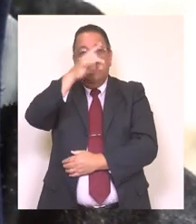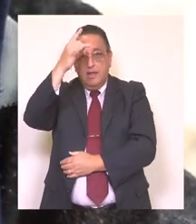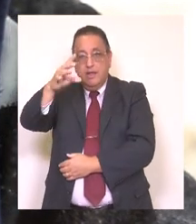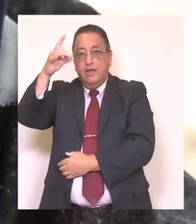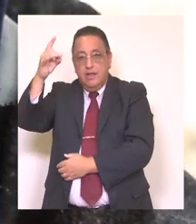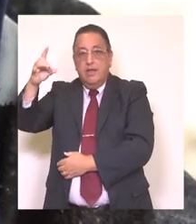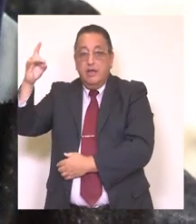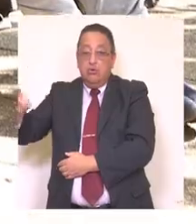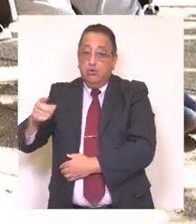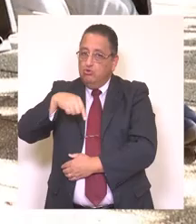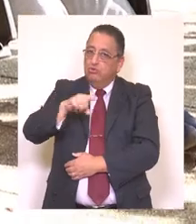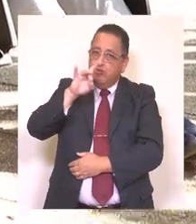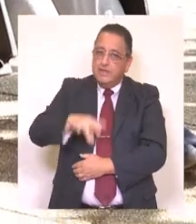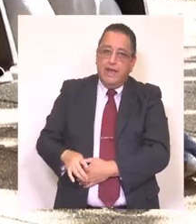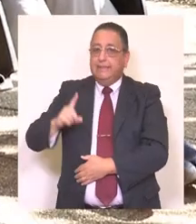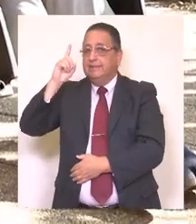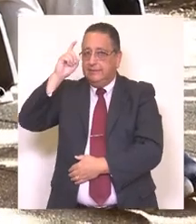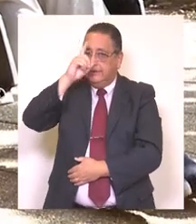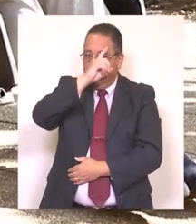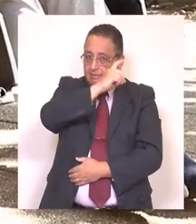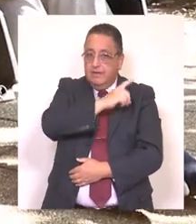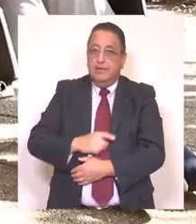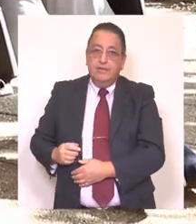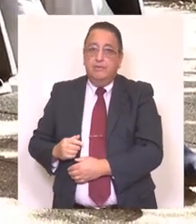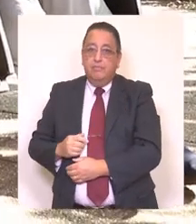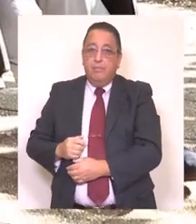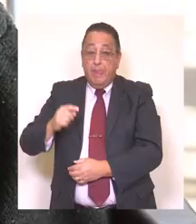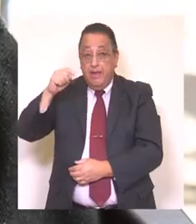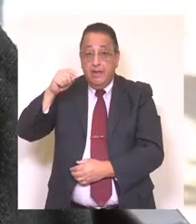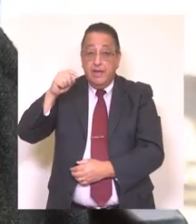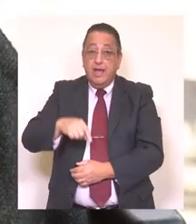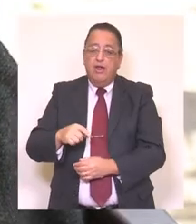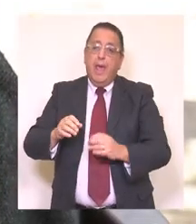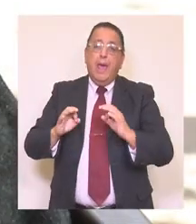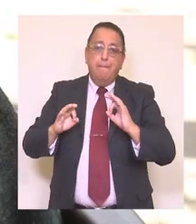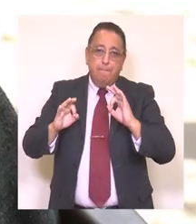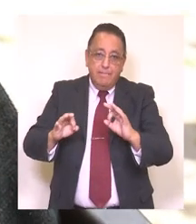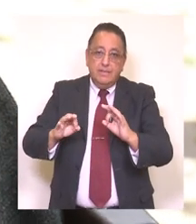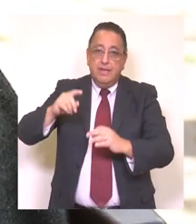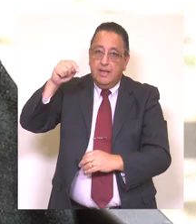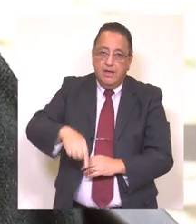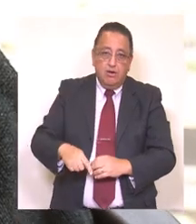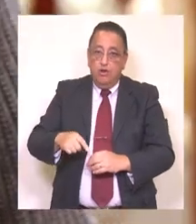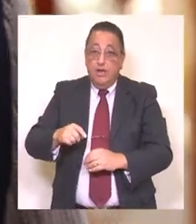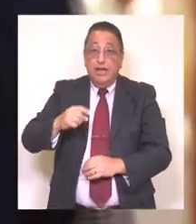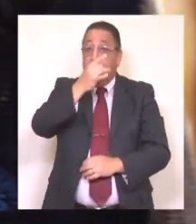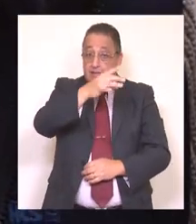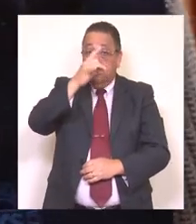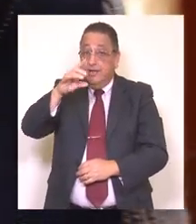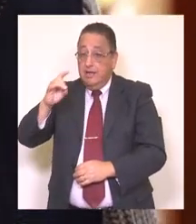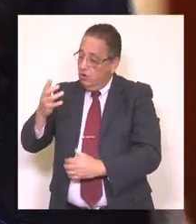porque sabemos lo difícil que está siendo la situación actual y, especialmente, en este periodo donde debemos cuidarlos mucho.